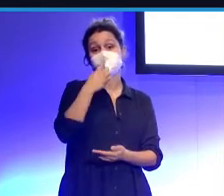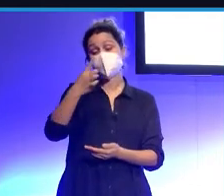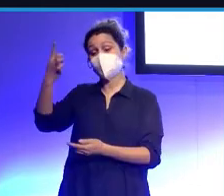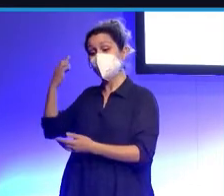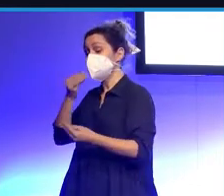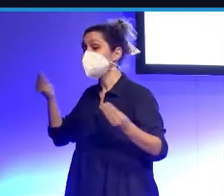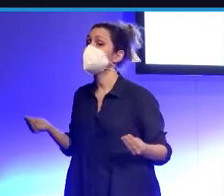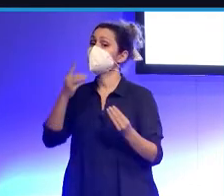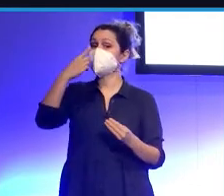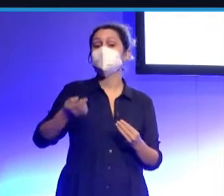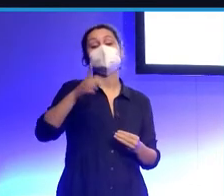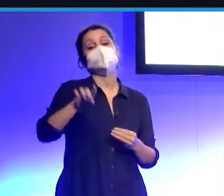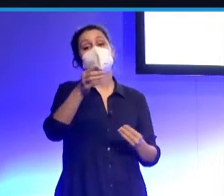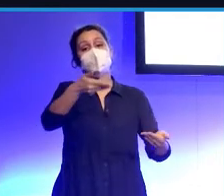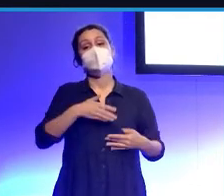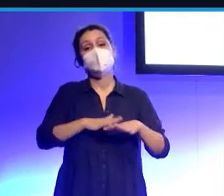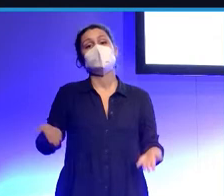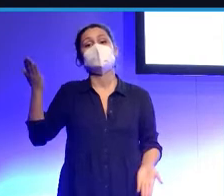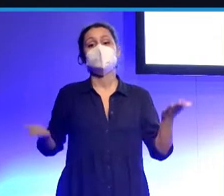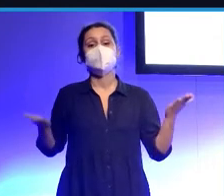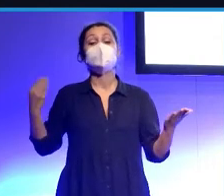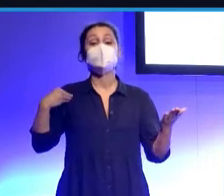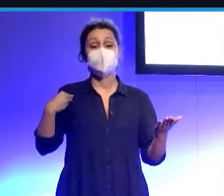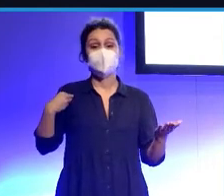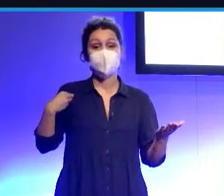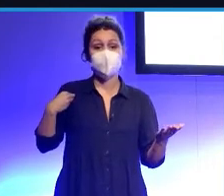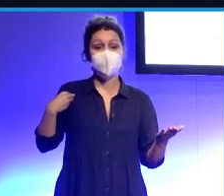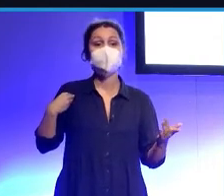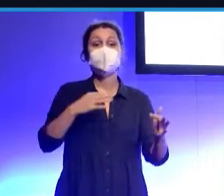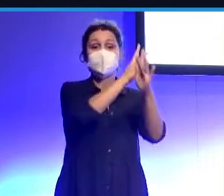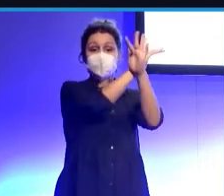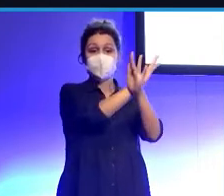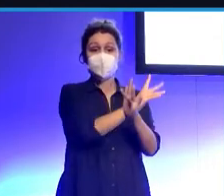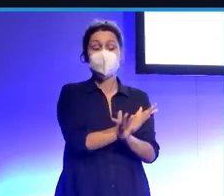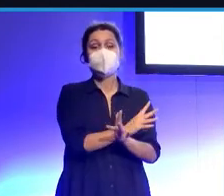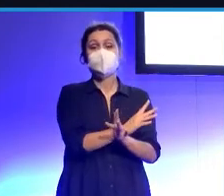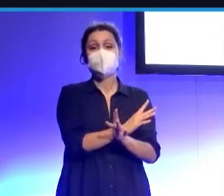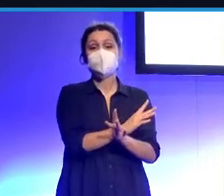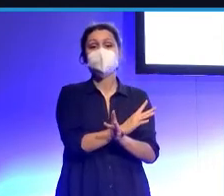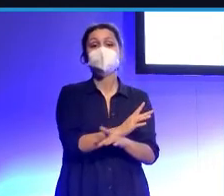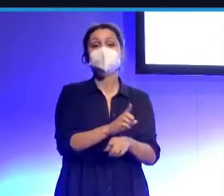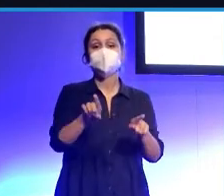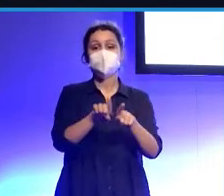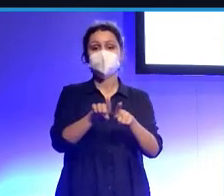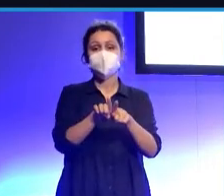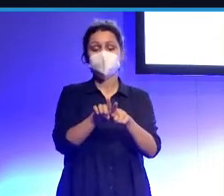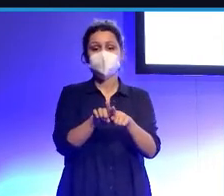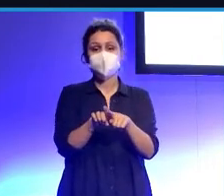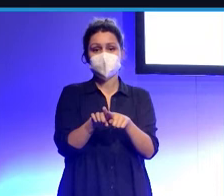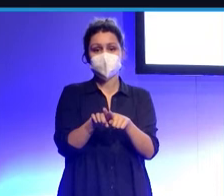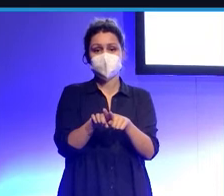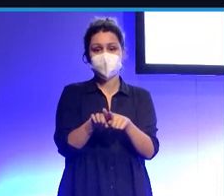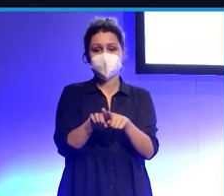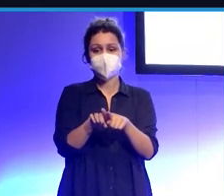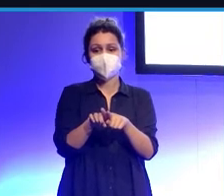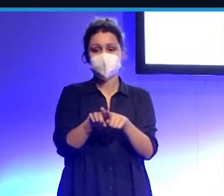Además, no solo comparamos al jugador consigo mismo, obviamente, sino con toda la población de jugadores que hay en su posición, ya sea en su liga o,